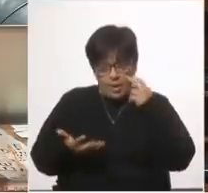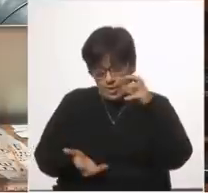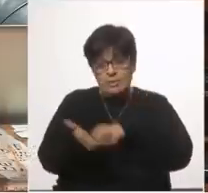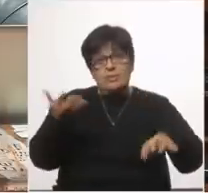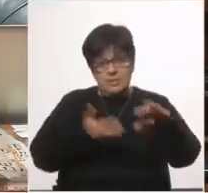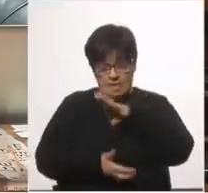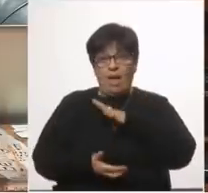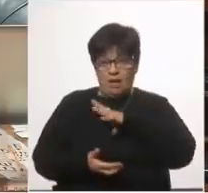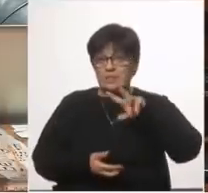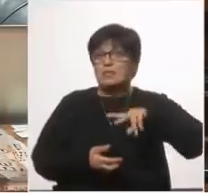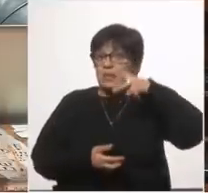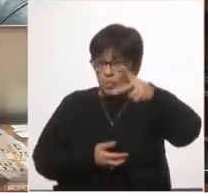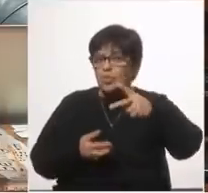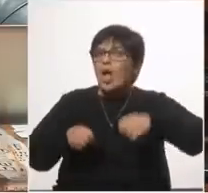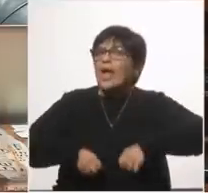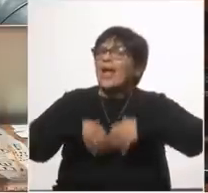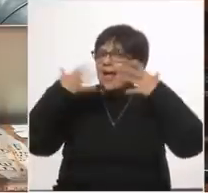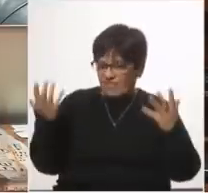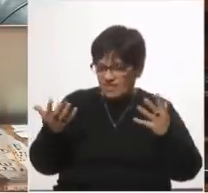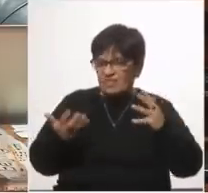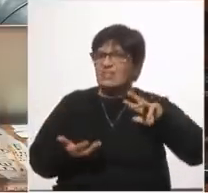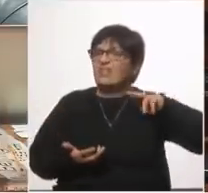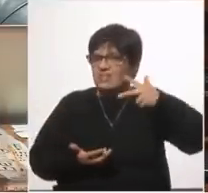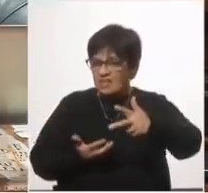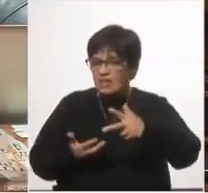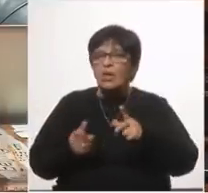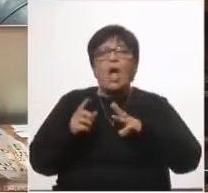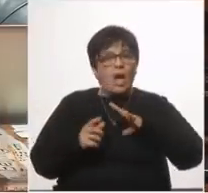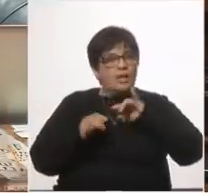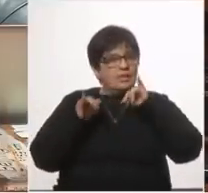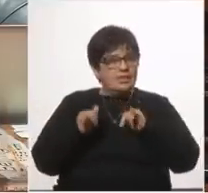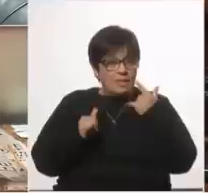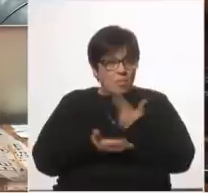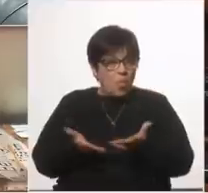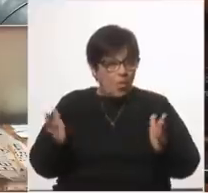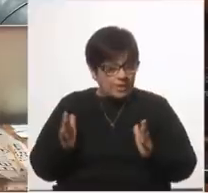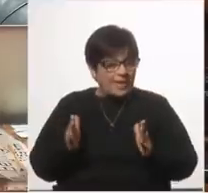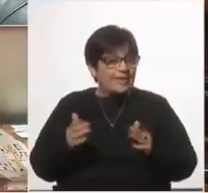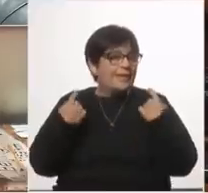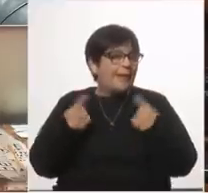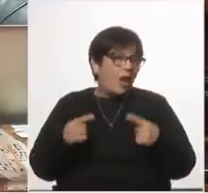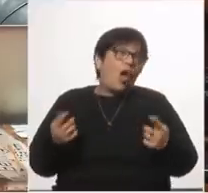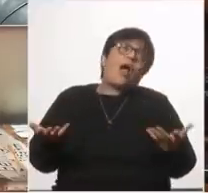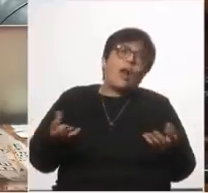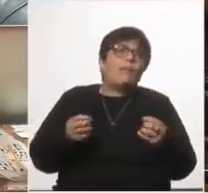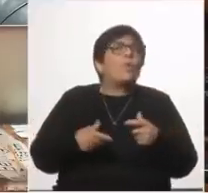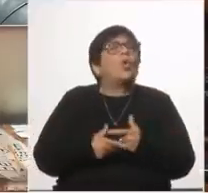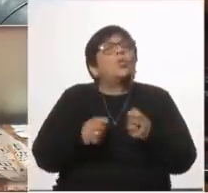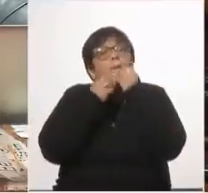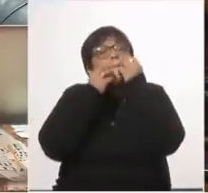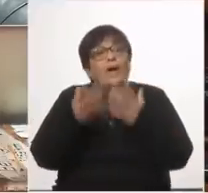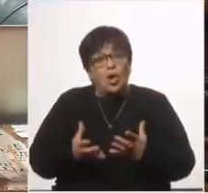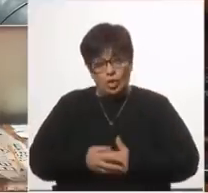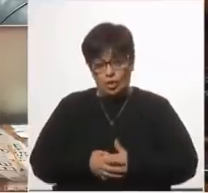dos esa crisis es trágica tres hay indicios de que la cosa está mejorando por suerte estamos